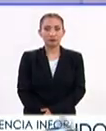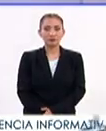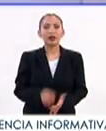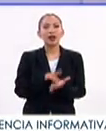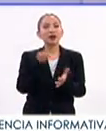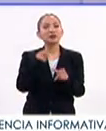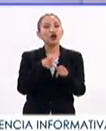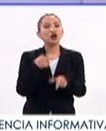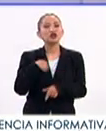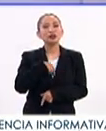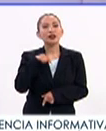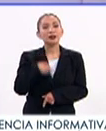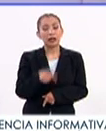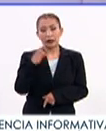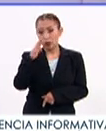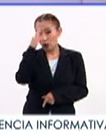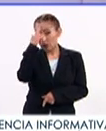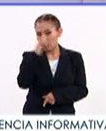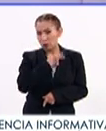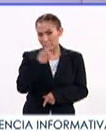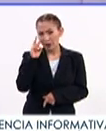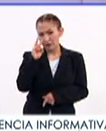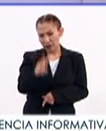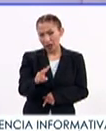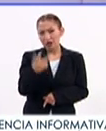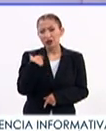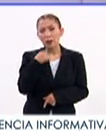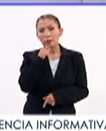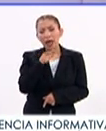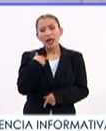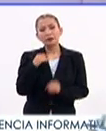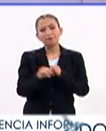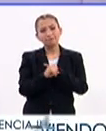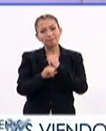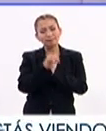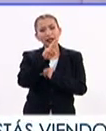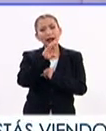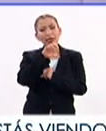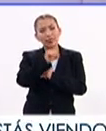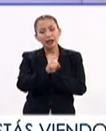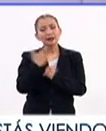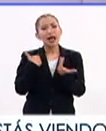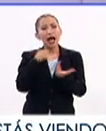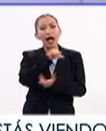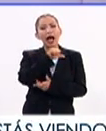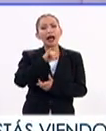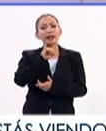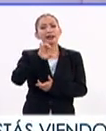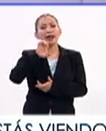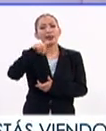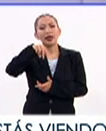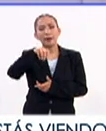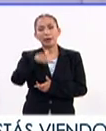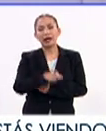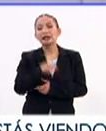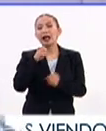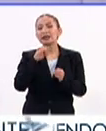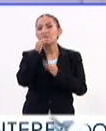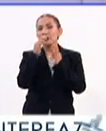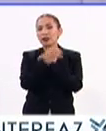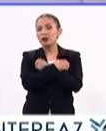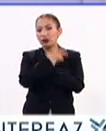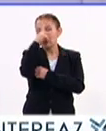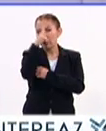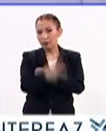Gracias por continuar con nosotros. Les recuerdo que nos puedes seguir también a través de nuestras redes sociales, a través de AYMX, Agencia Informativa de